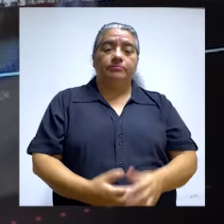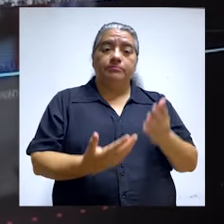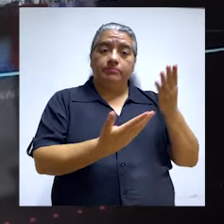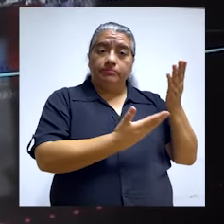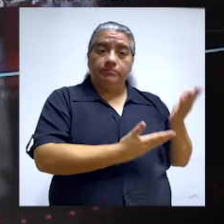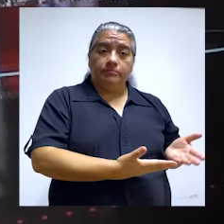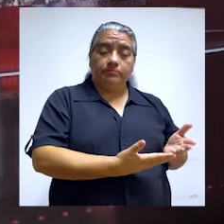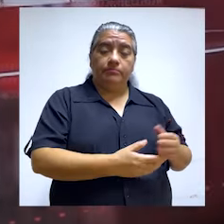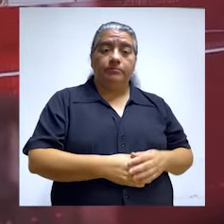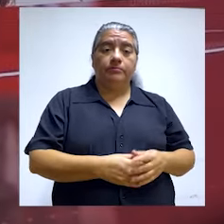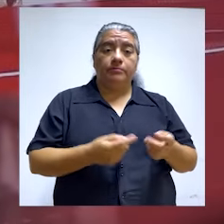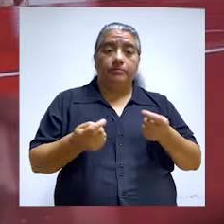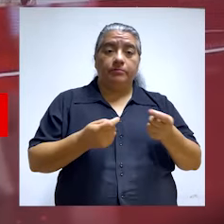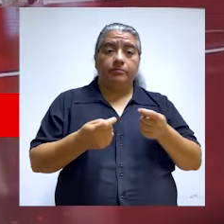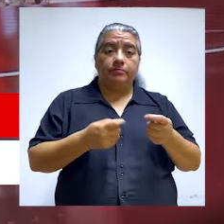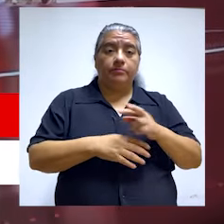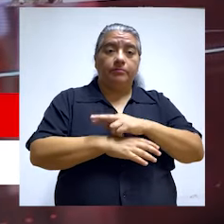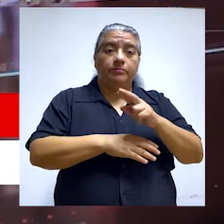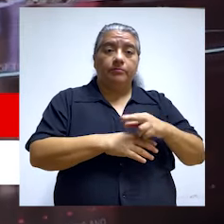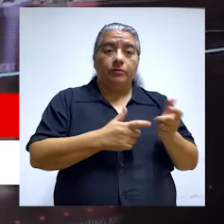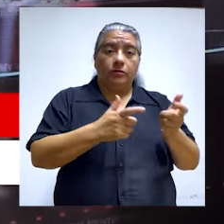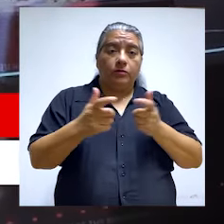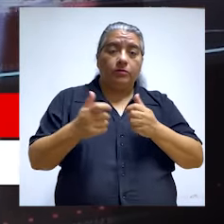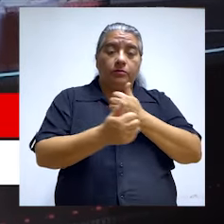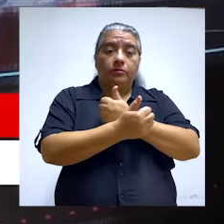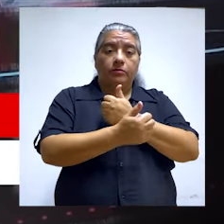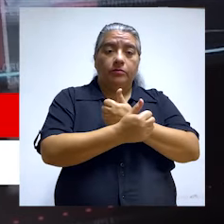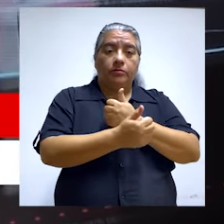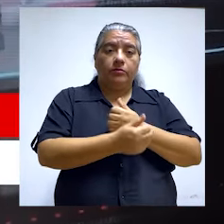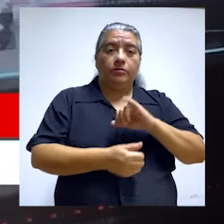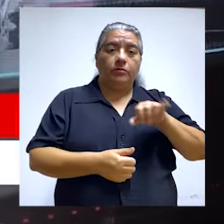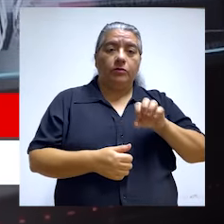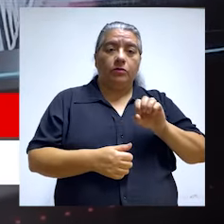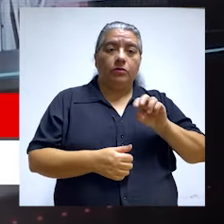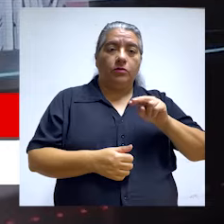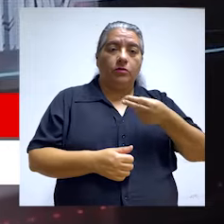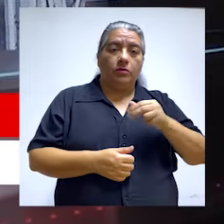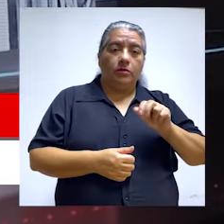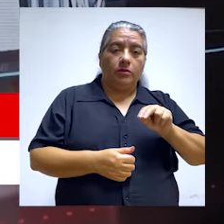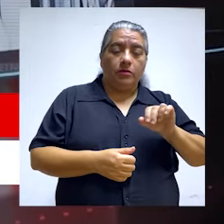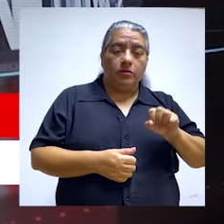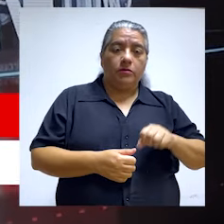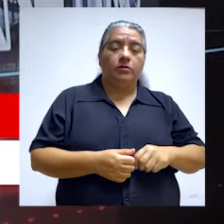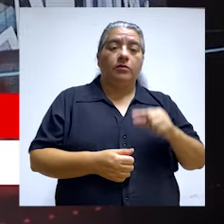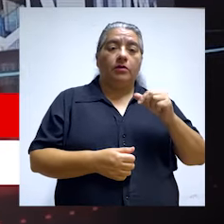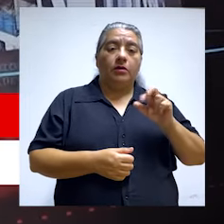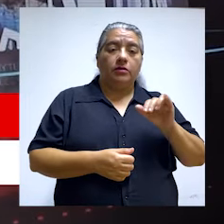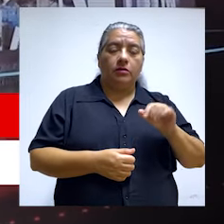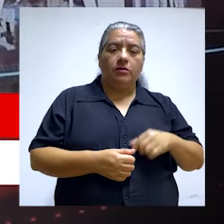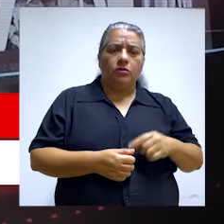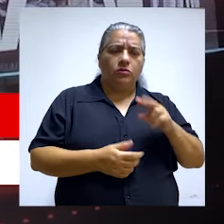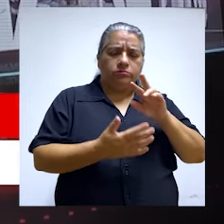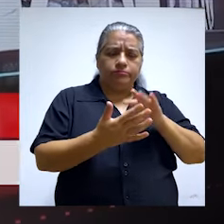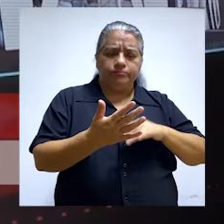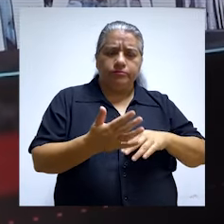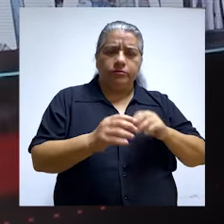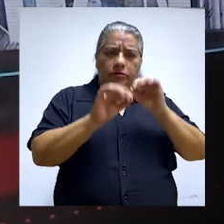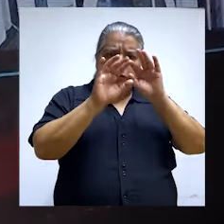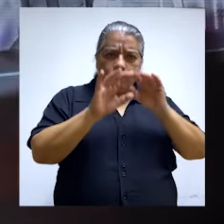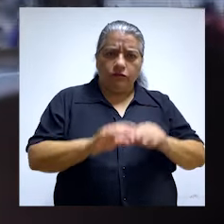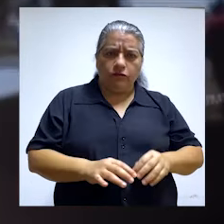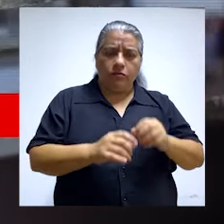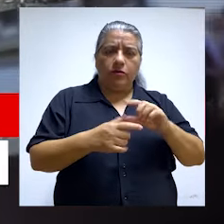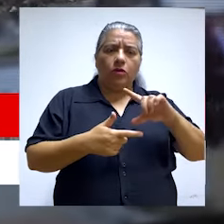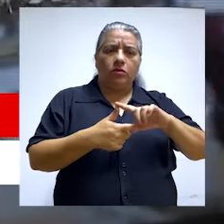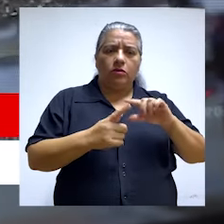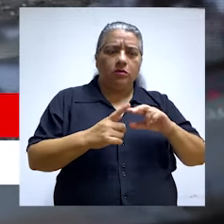Se encuentra con nosotros el gerente regional de control de Ayacucho, Yohanes García Guzmán, debido a que un reciente informe de la Contraloría advierte